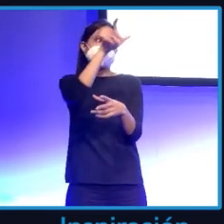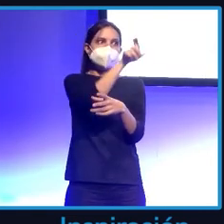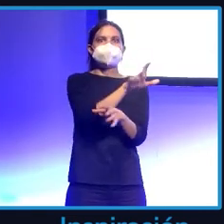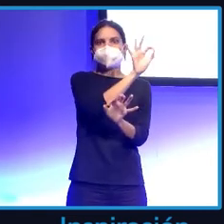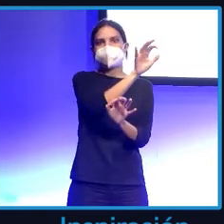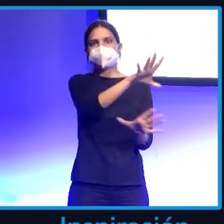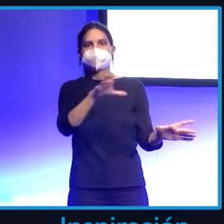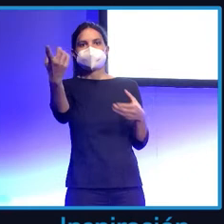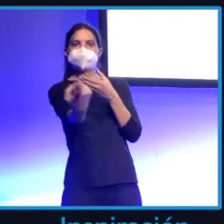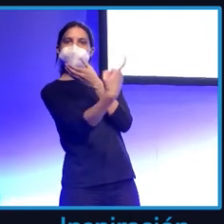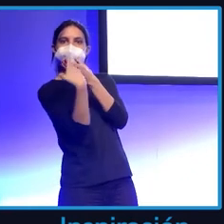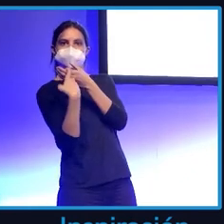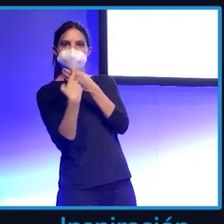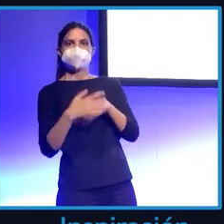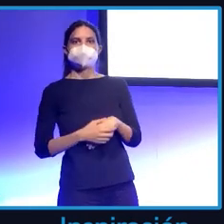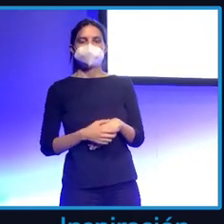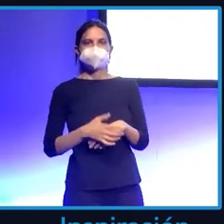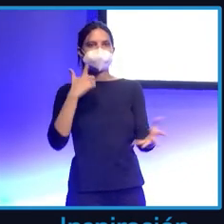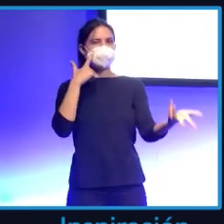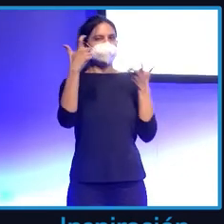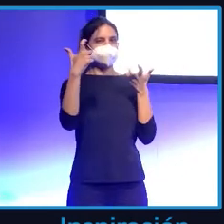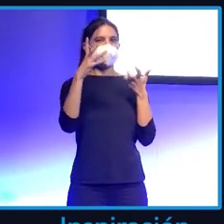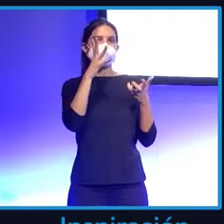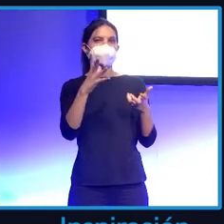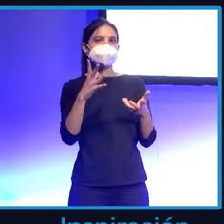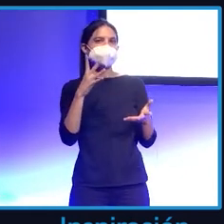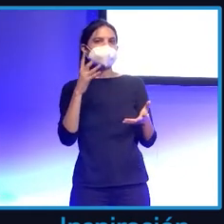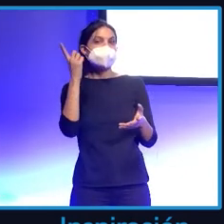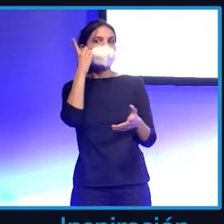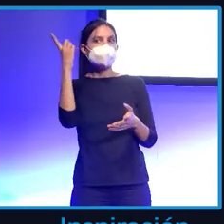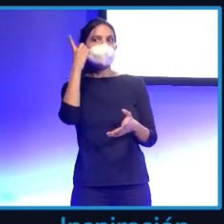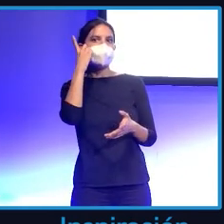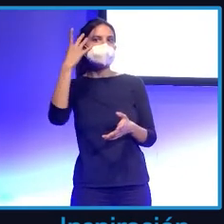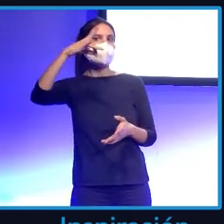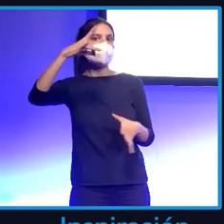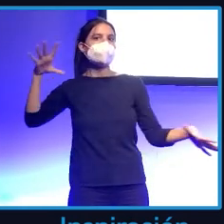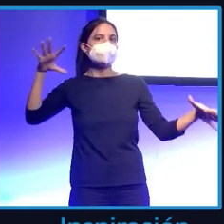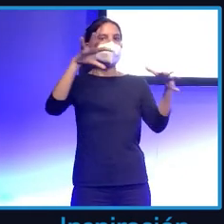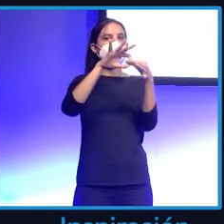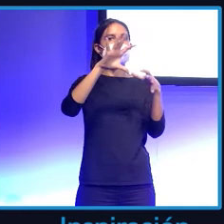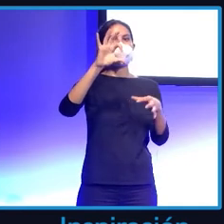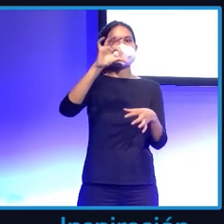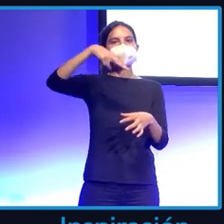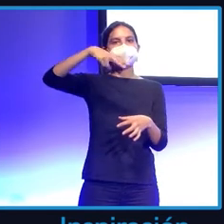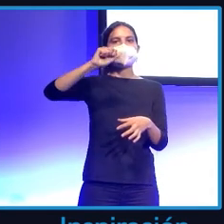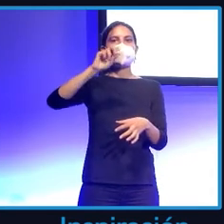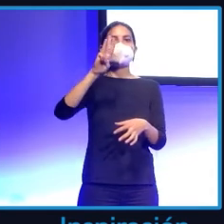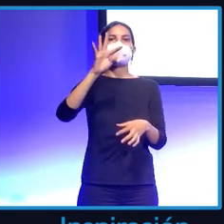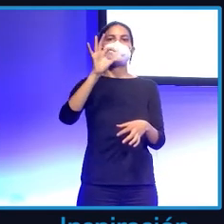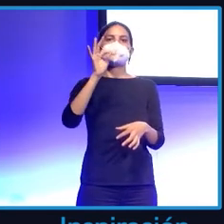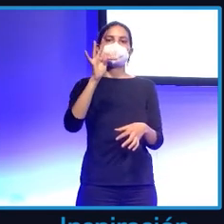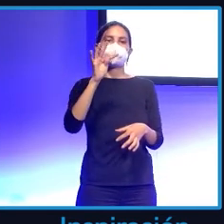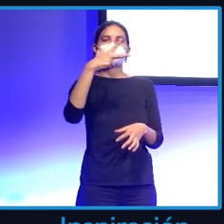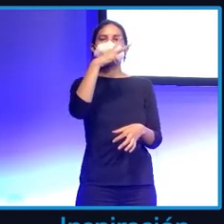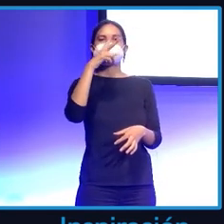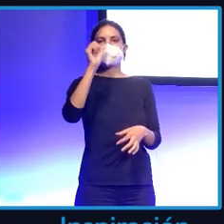este caso, nos llamaba la atención de que su teléfono únicamente estaba registrado a Snapchat, una red social que entendemos que lo mejor puede ser